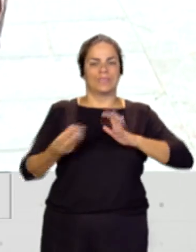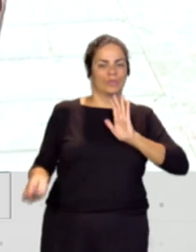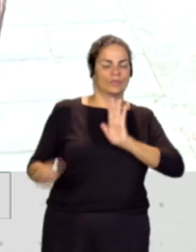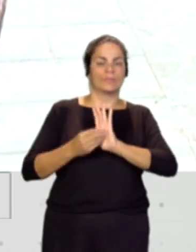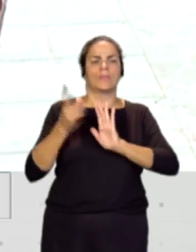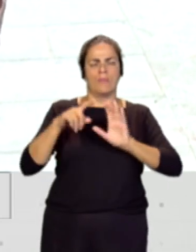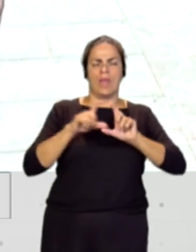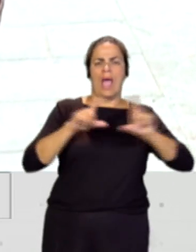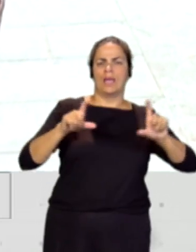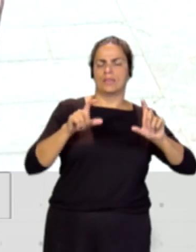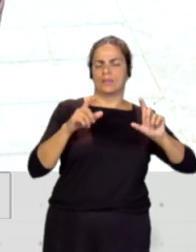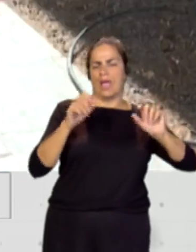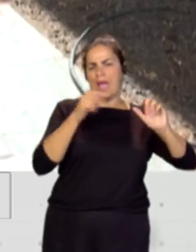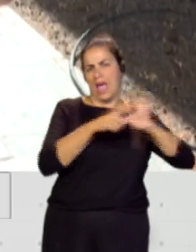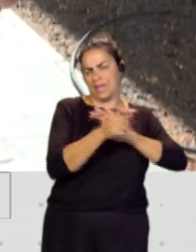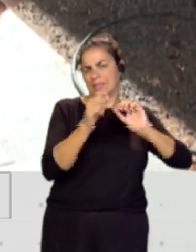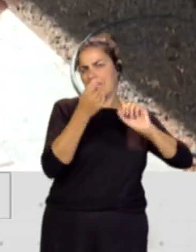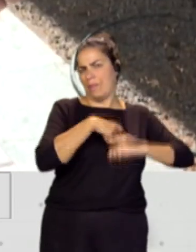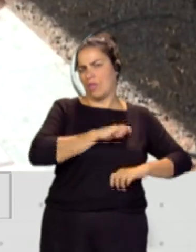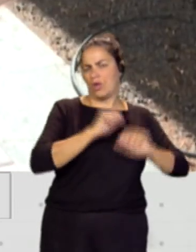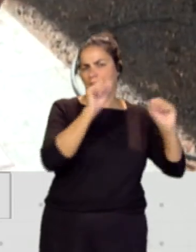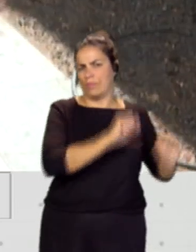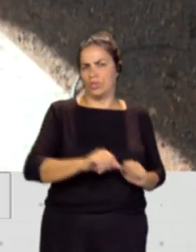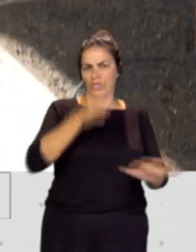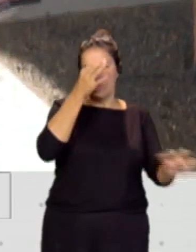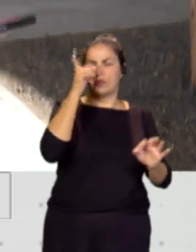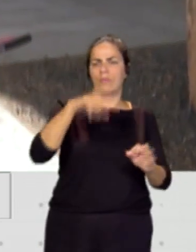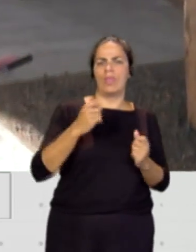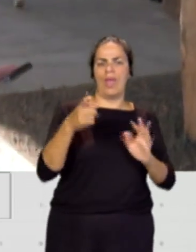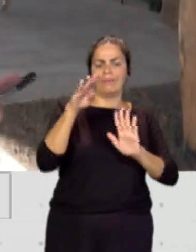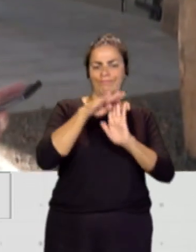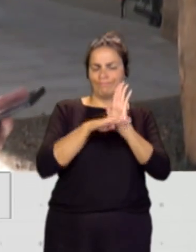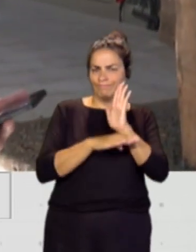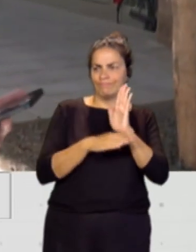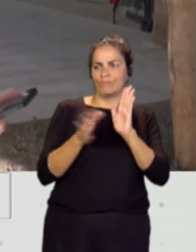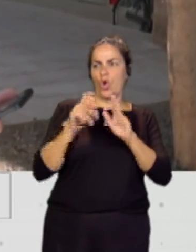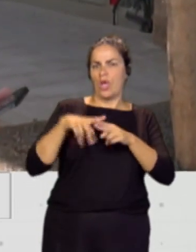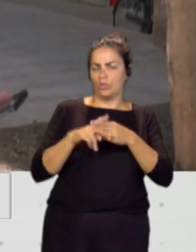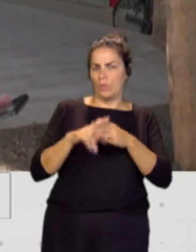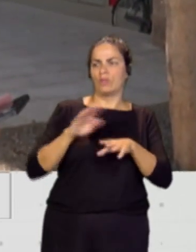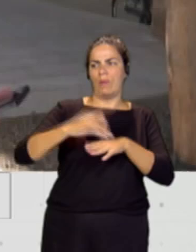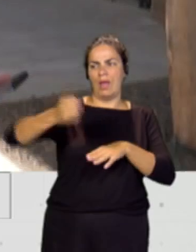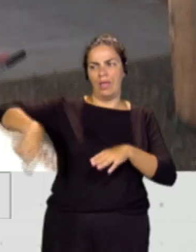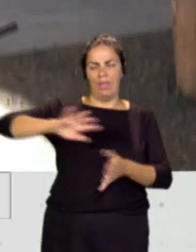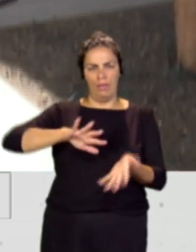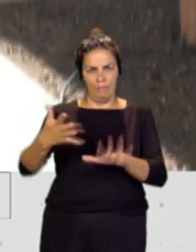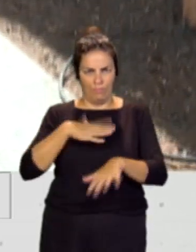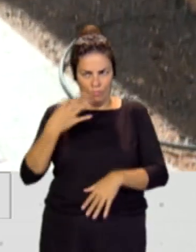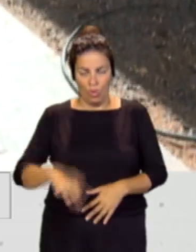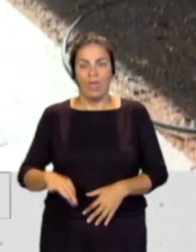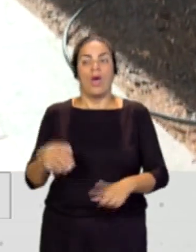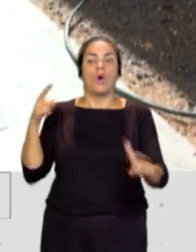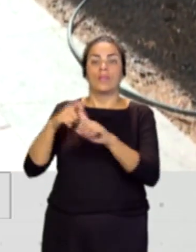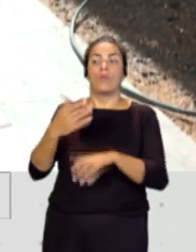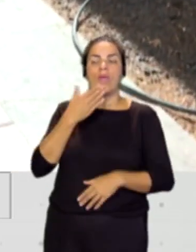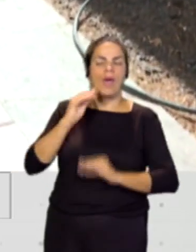ha establecido una serie de indicaciones, una serie de instrumentos para que puedan hacerlo, de verificación de